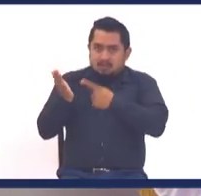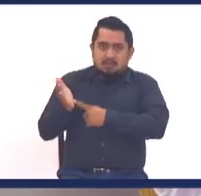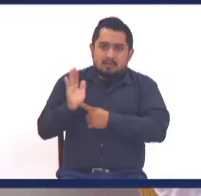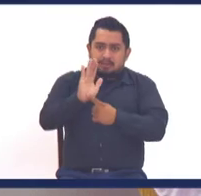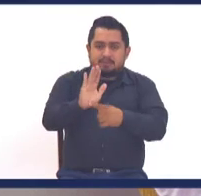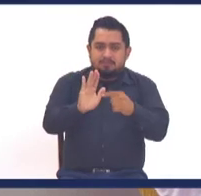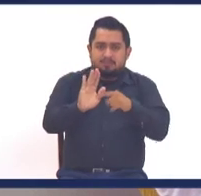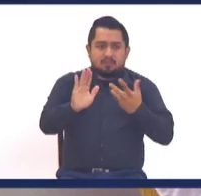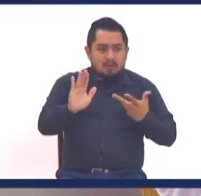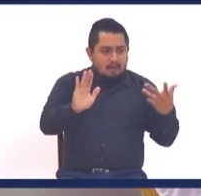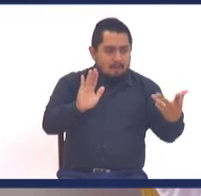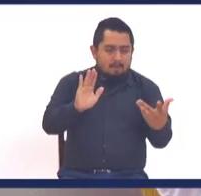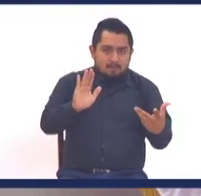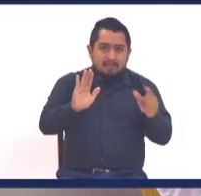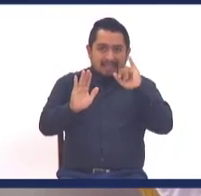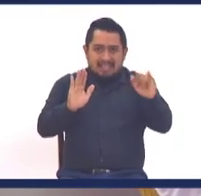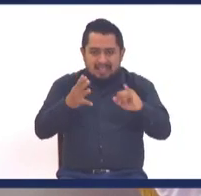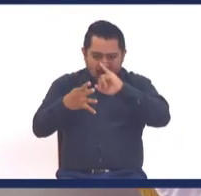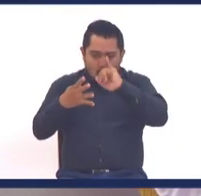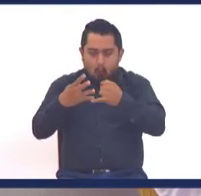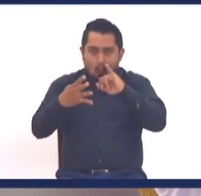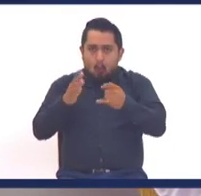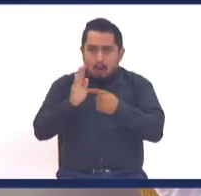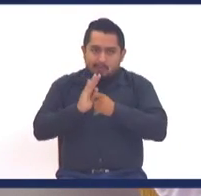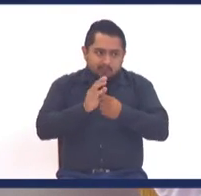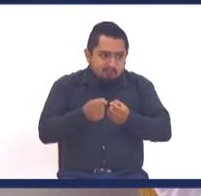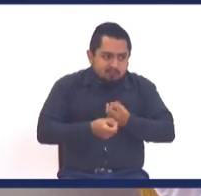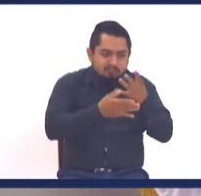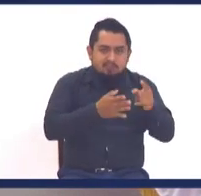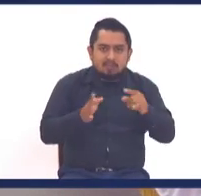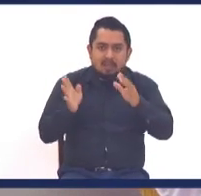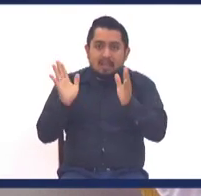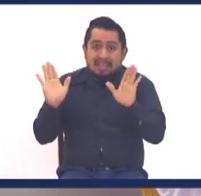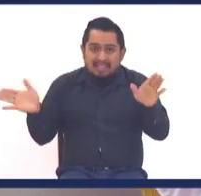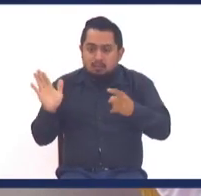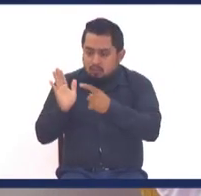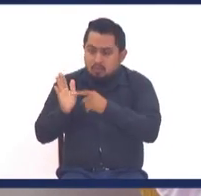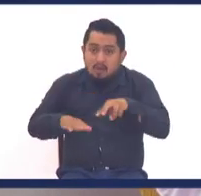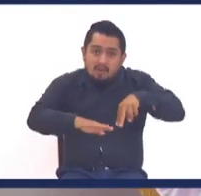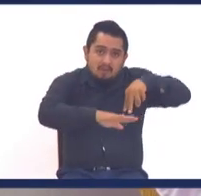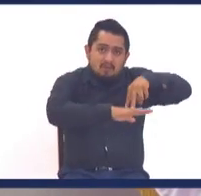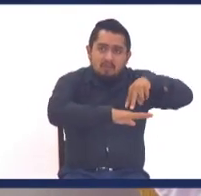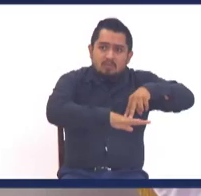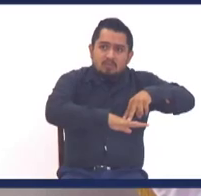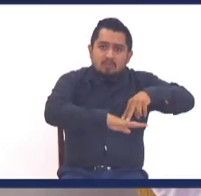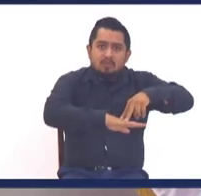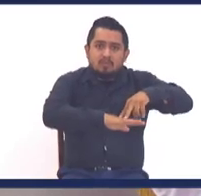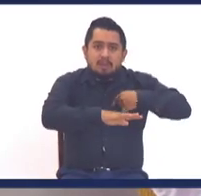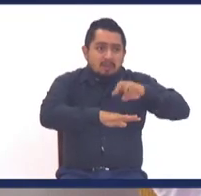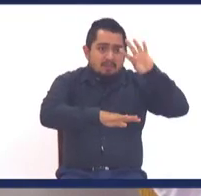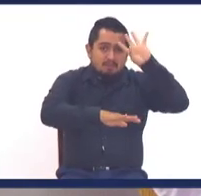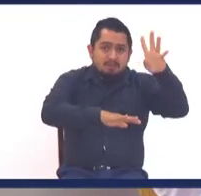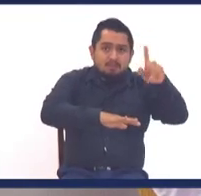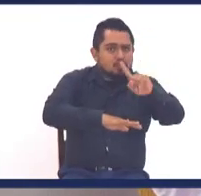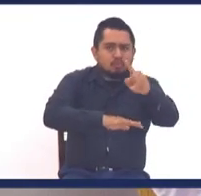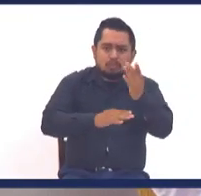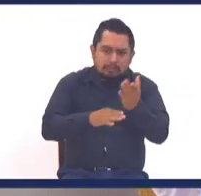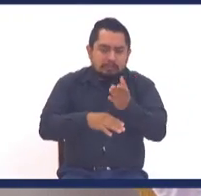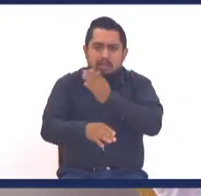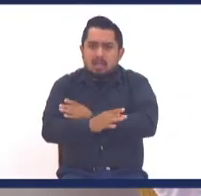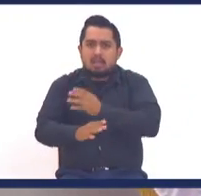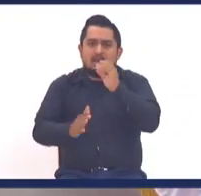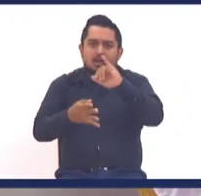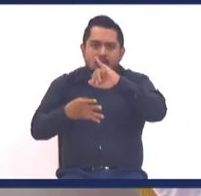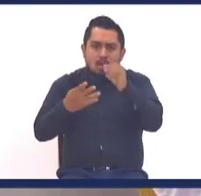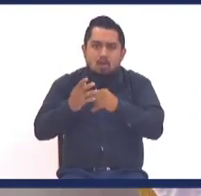está declarando a las personas en el Evangelio de Juan que Él es la resurrección de la vida. Pero para decir esto, no se lo inventó. Ve a Juan capítulo 11,